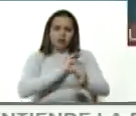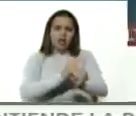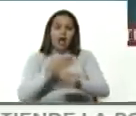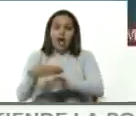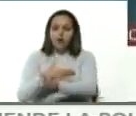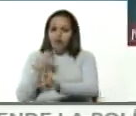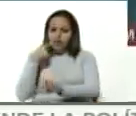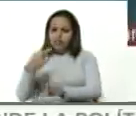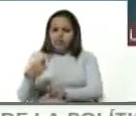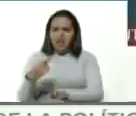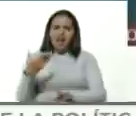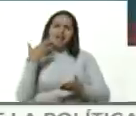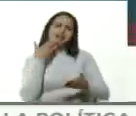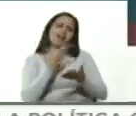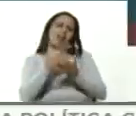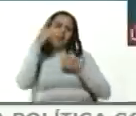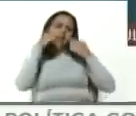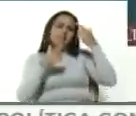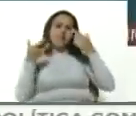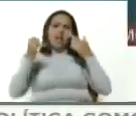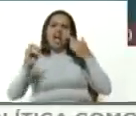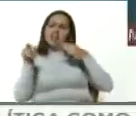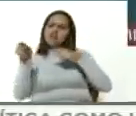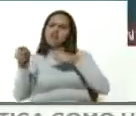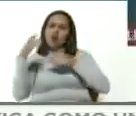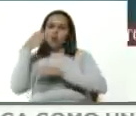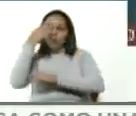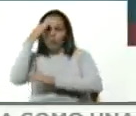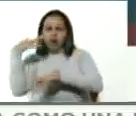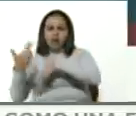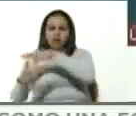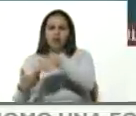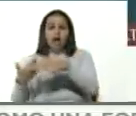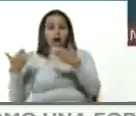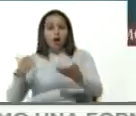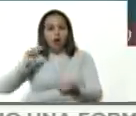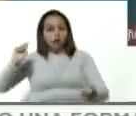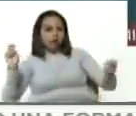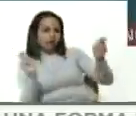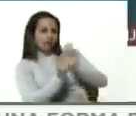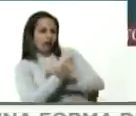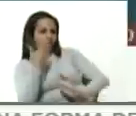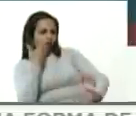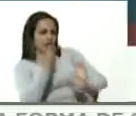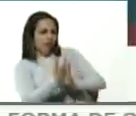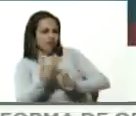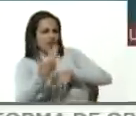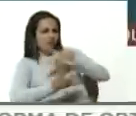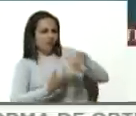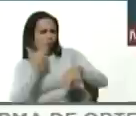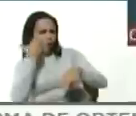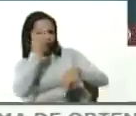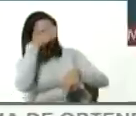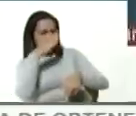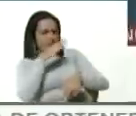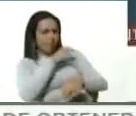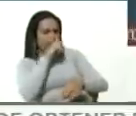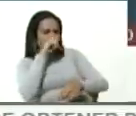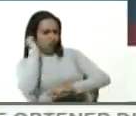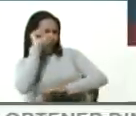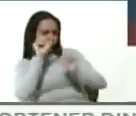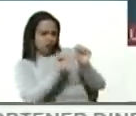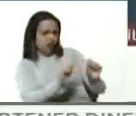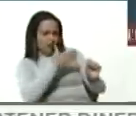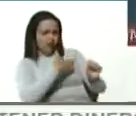que gracias a Chávez que se mantenía la revolución cubana en el poder, ahora es que gracias a la revolución cubana es que se mantiene Maduro en el poder. Ellos van cambiando el guión